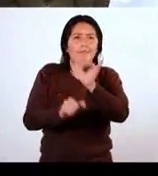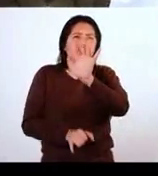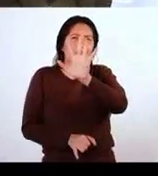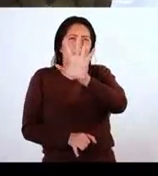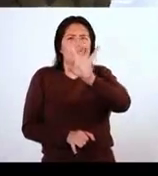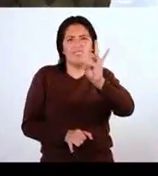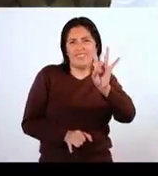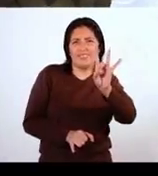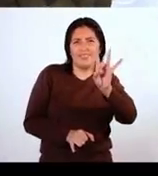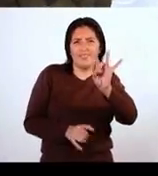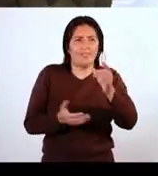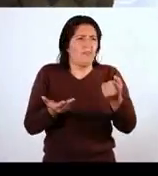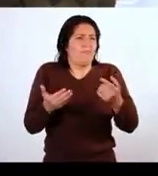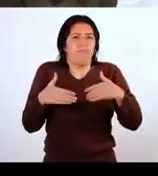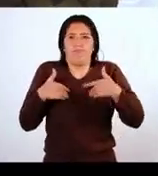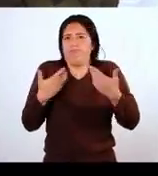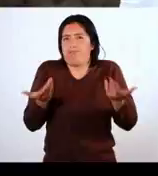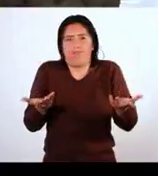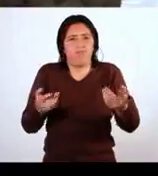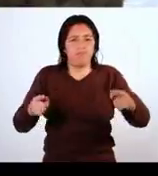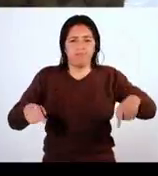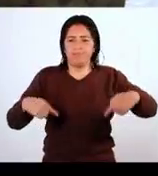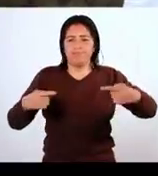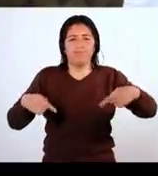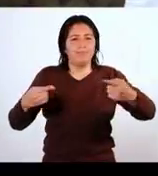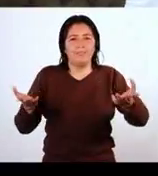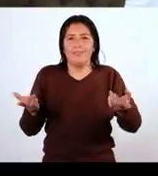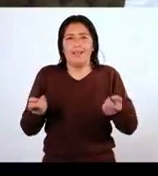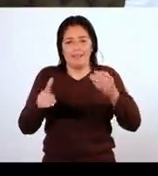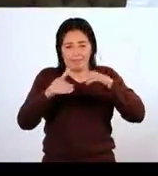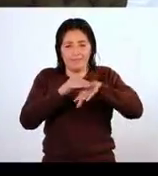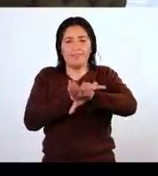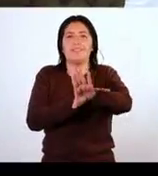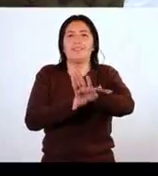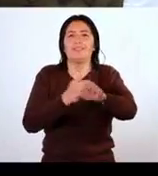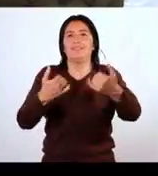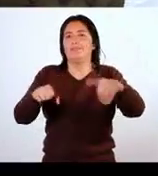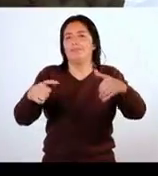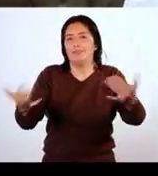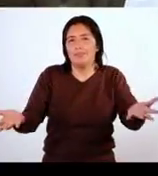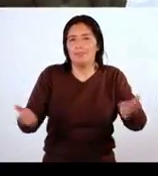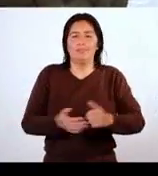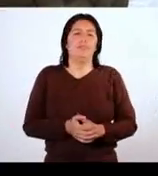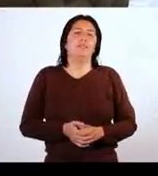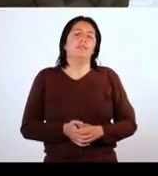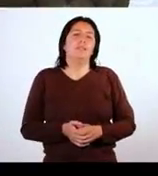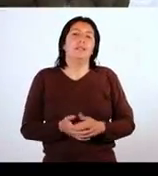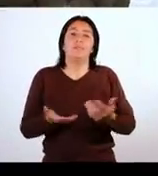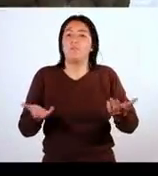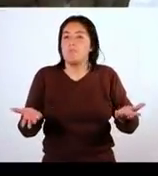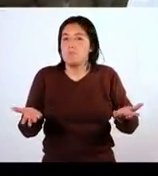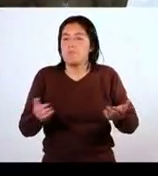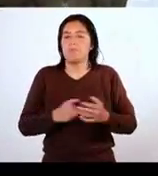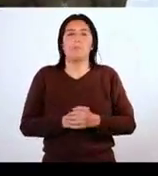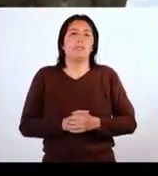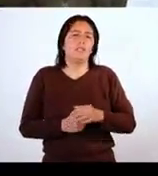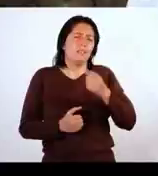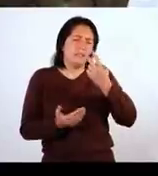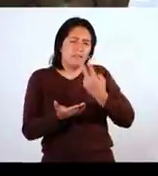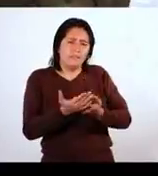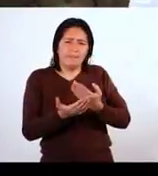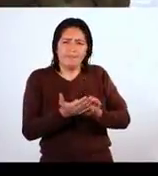libre, de manera que es difícil acceder en una silla de ruedas hacia el complejo deportivo. Bien, amigos, estas